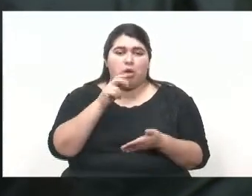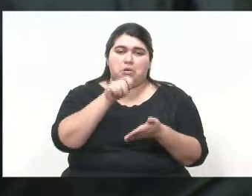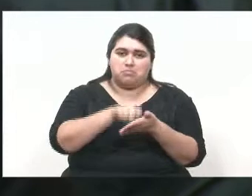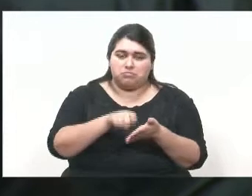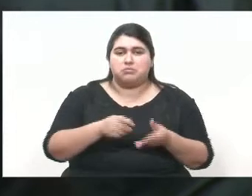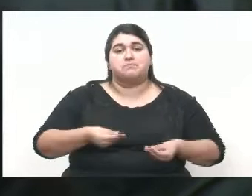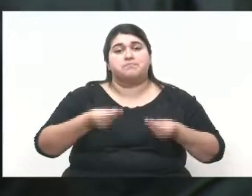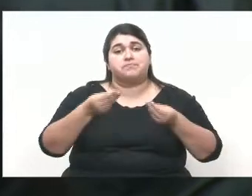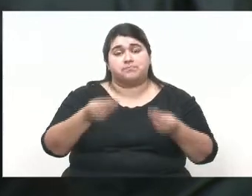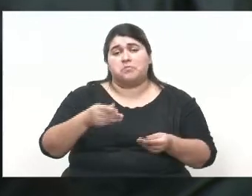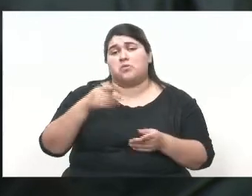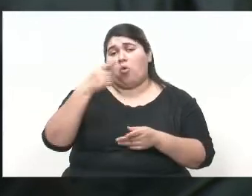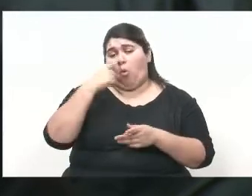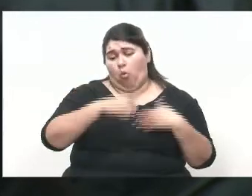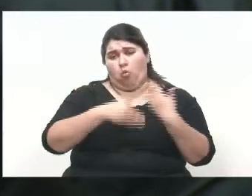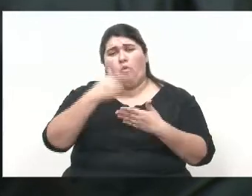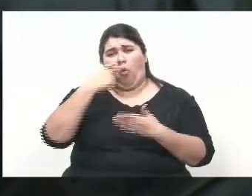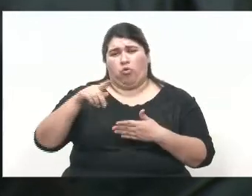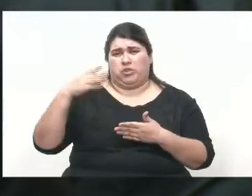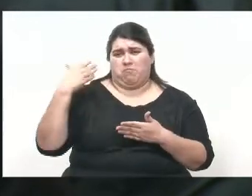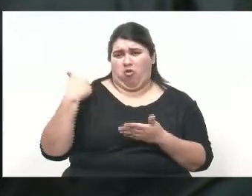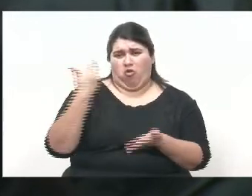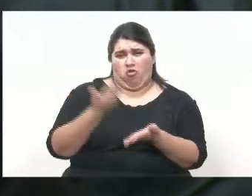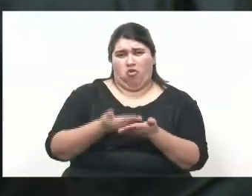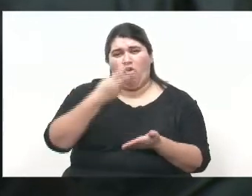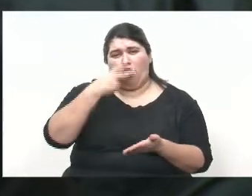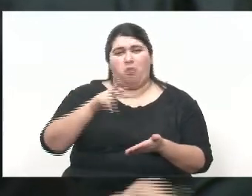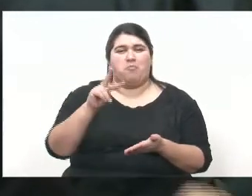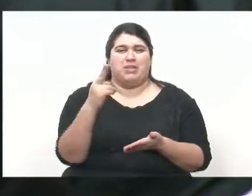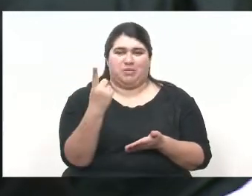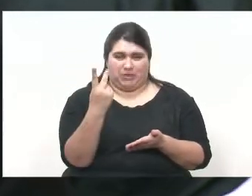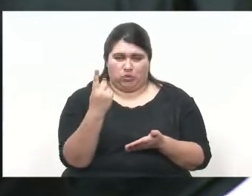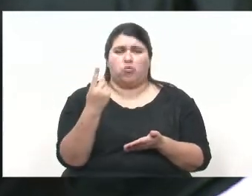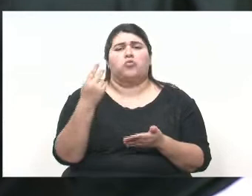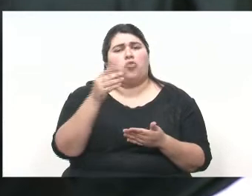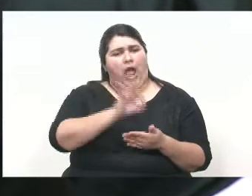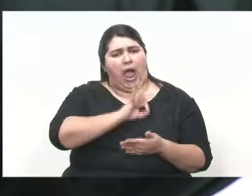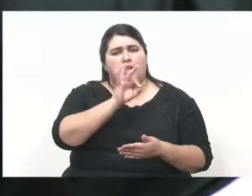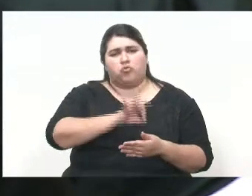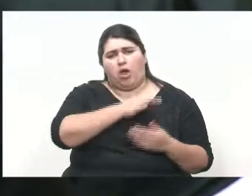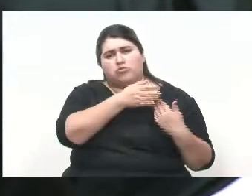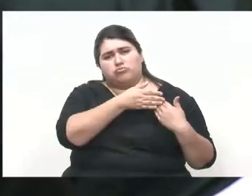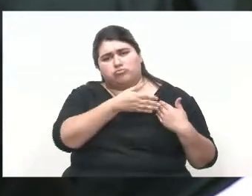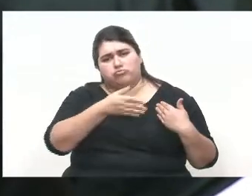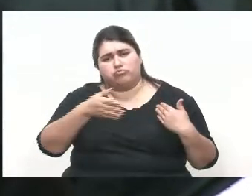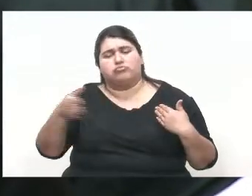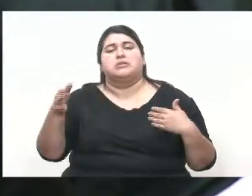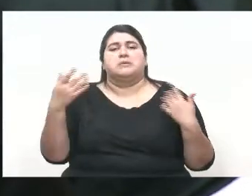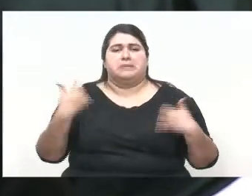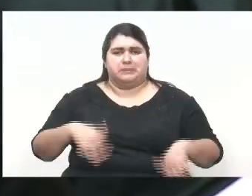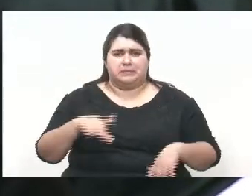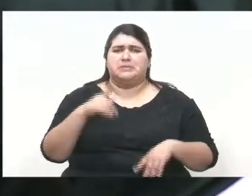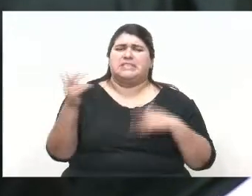la última representación en el año 2021. Pasaron unos cuantos años, lamentablemente muchos